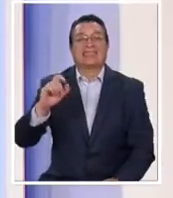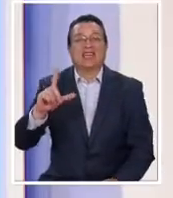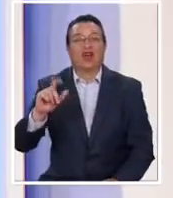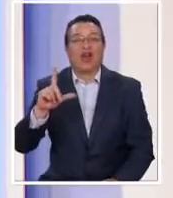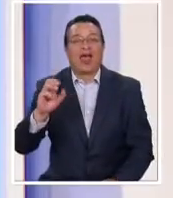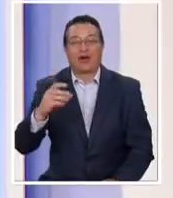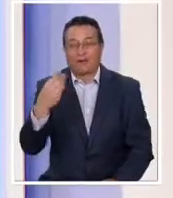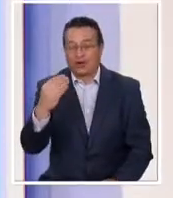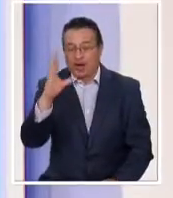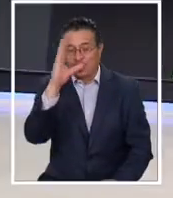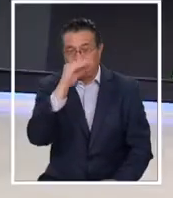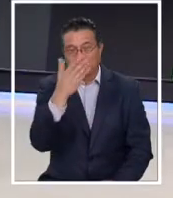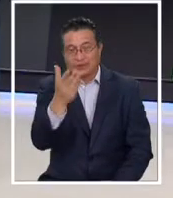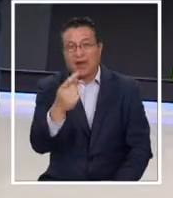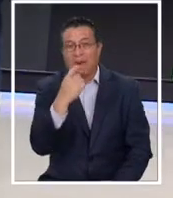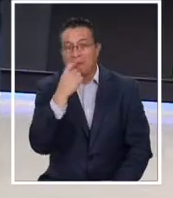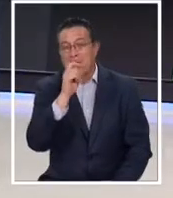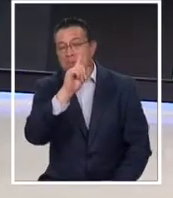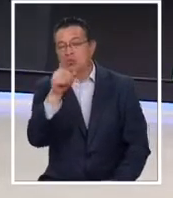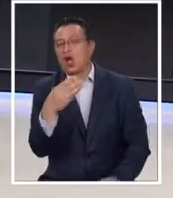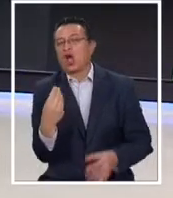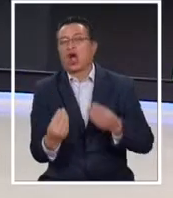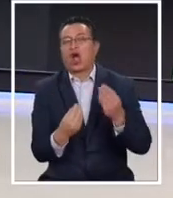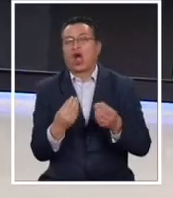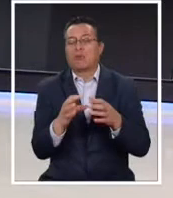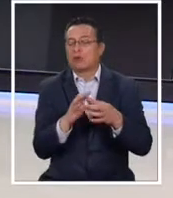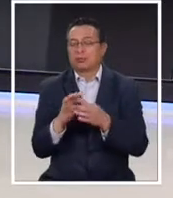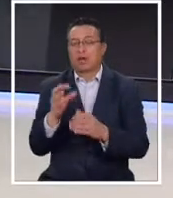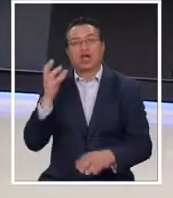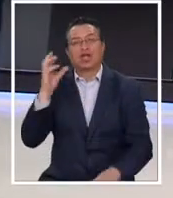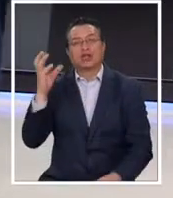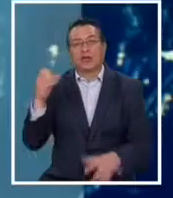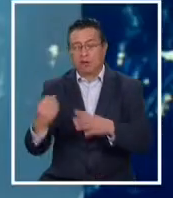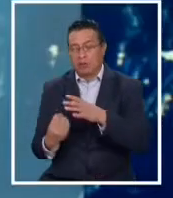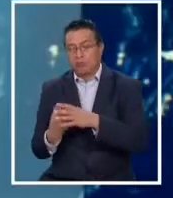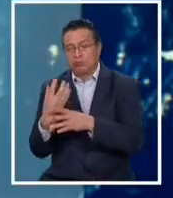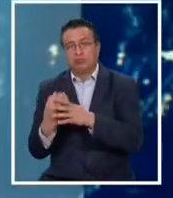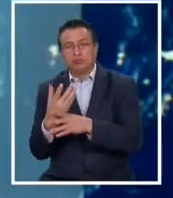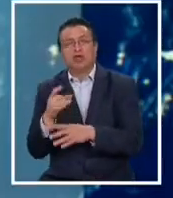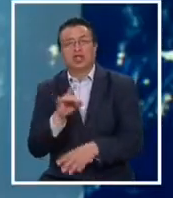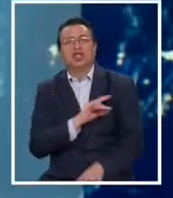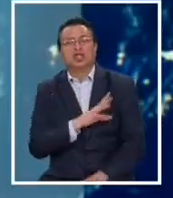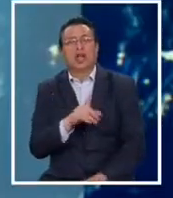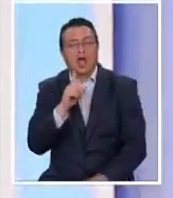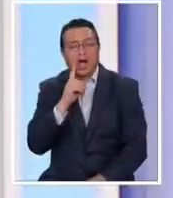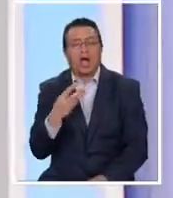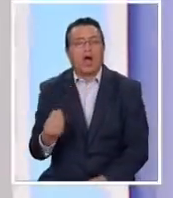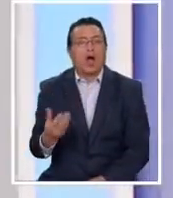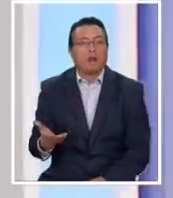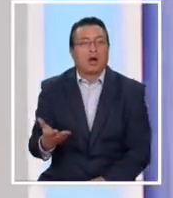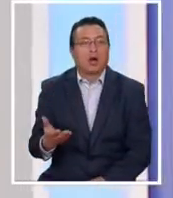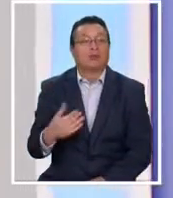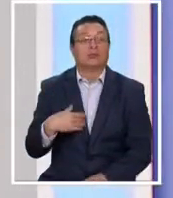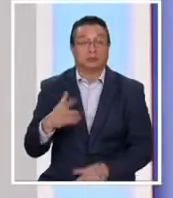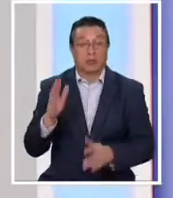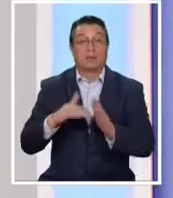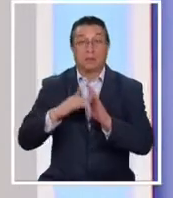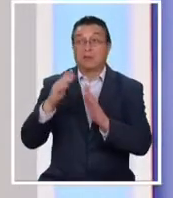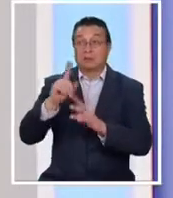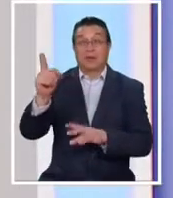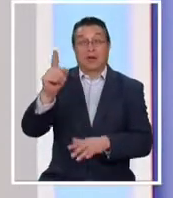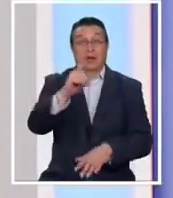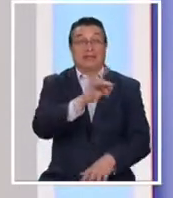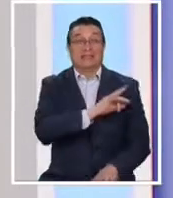Primero Marcelo, buenas noches. Y preguntarte, ¿cómo ocurre esto que no se sepa de la existencia de un volcán activo en nuestro país? Buenas noches, Iván. Bueno, los principales volcanes